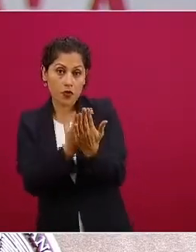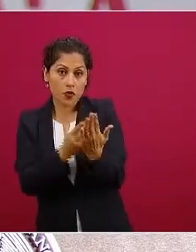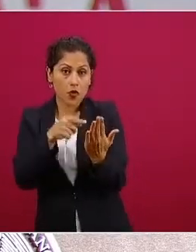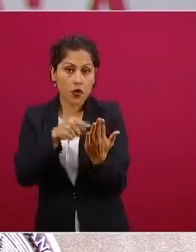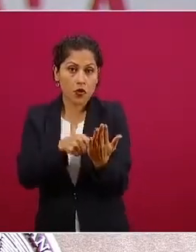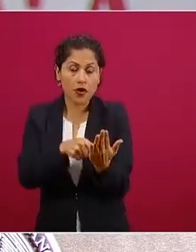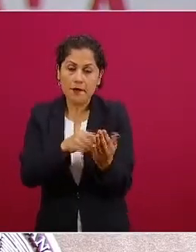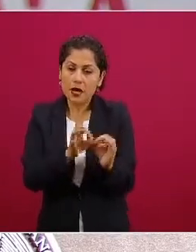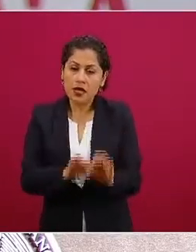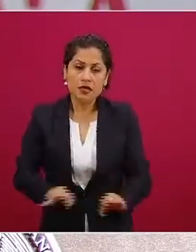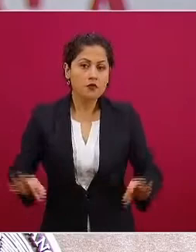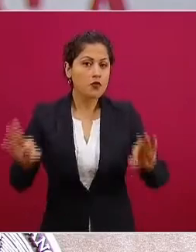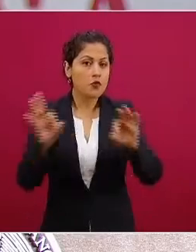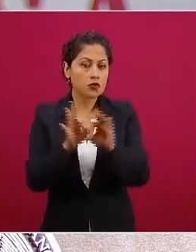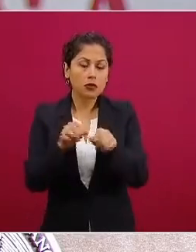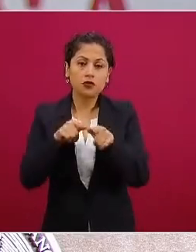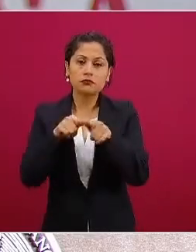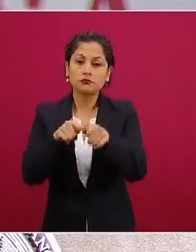Uno,